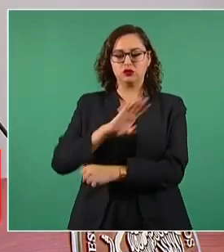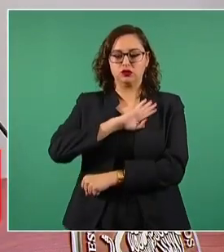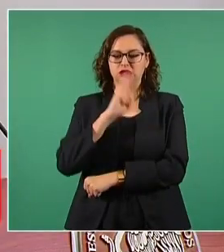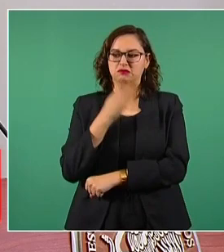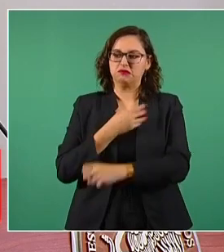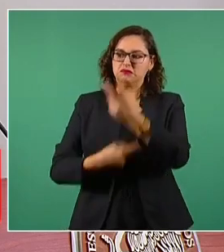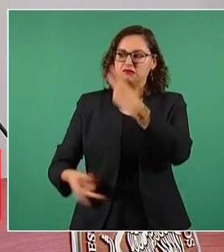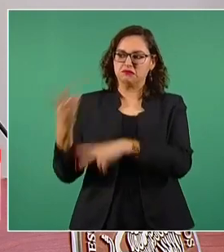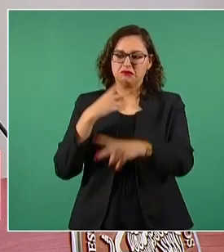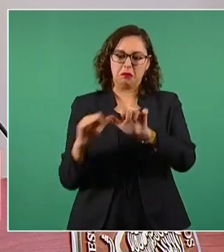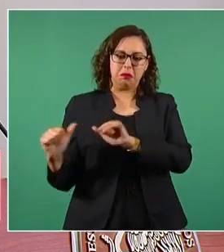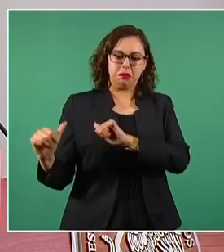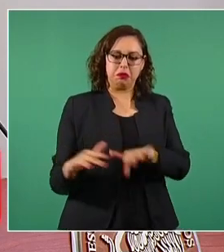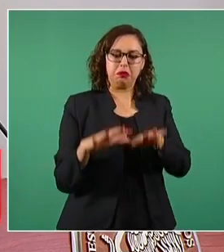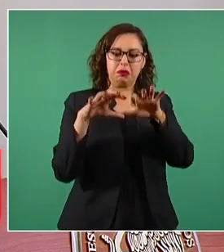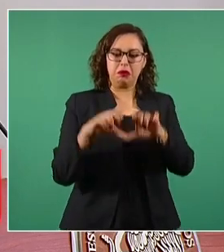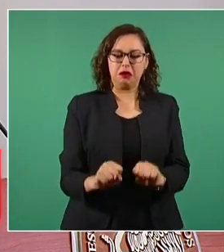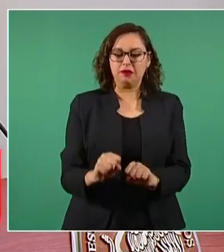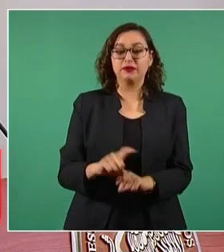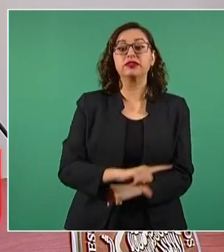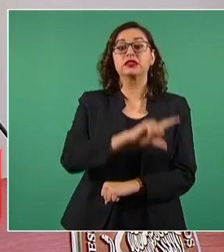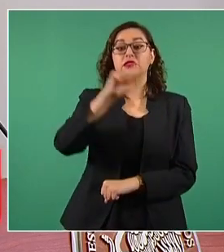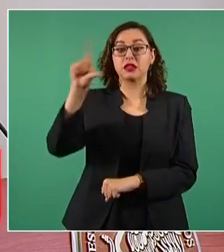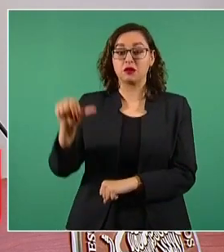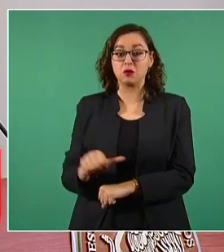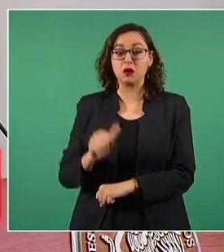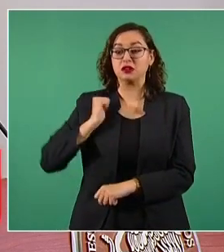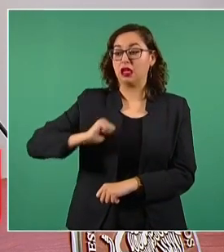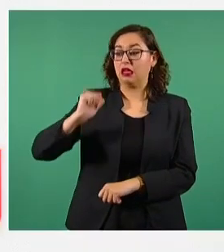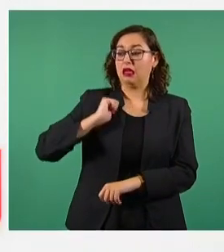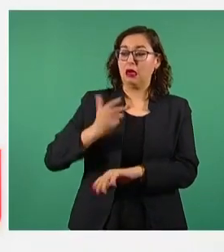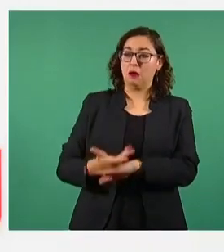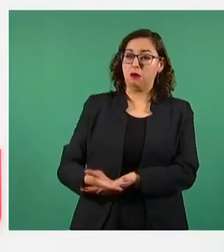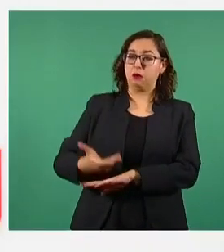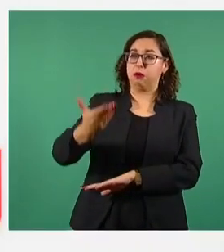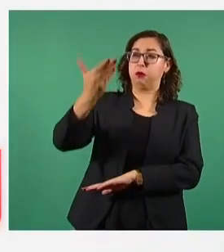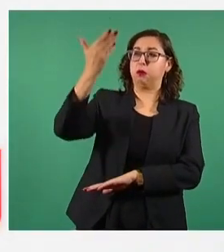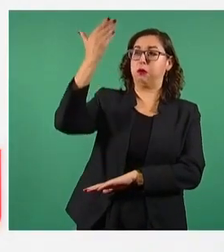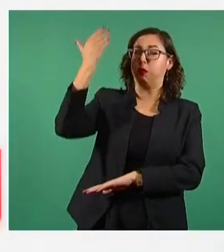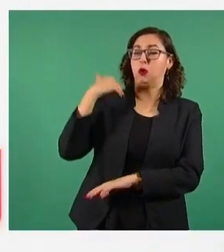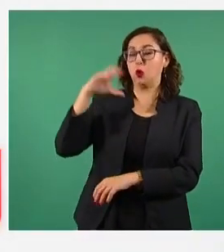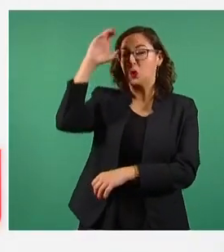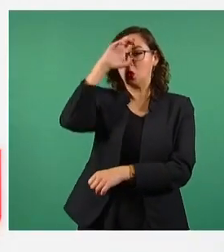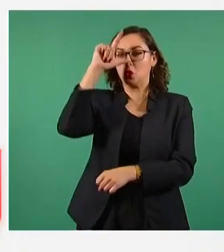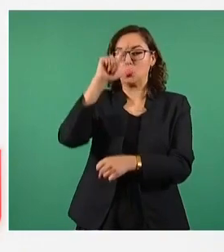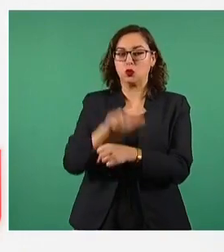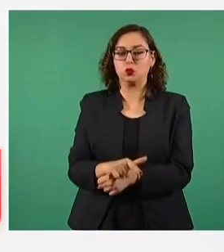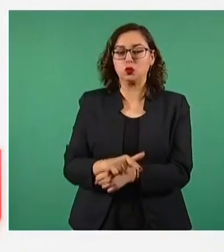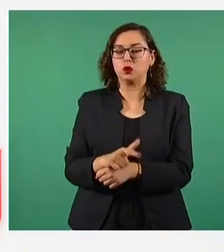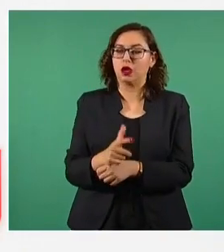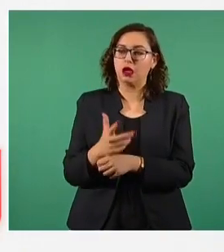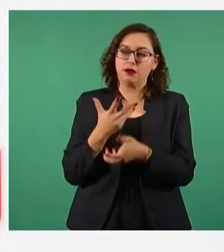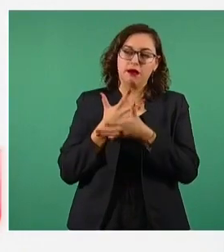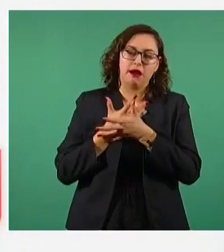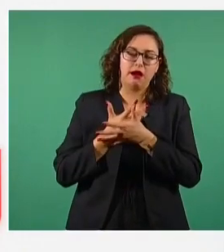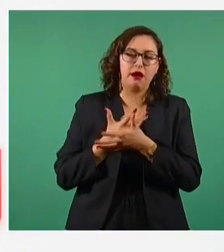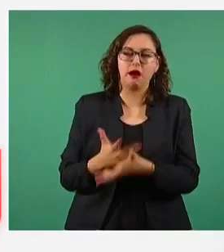tiene que ver con el México prehispánico, México, lleno de cultura y de grandes